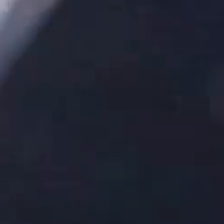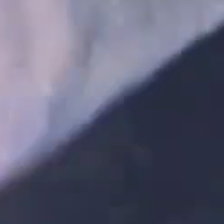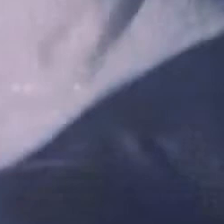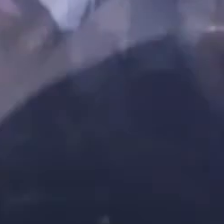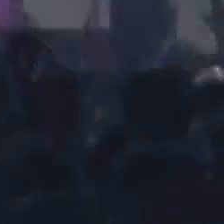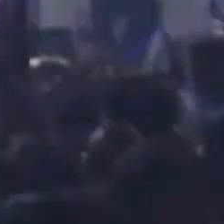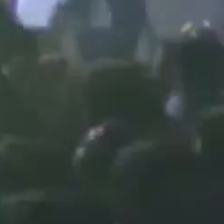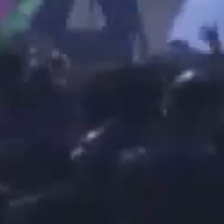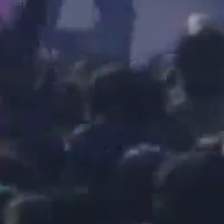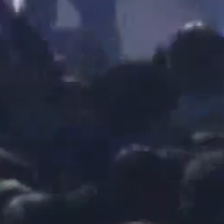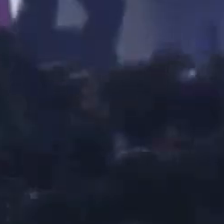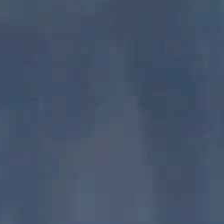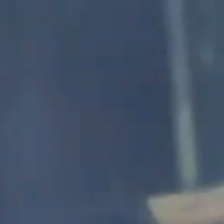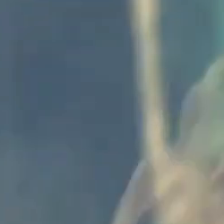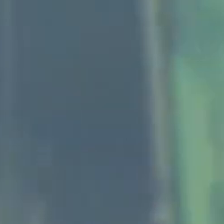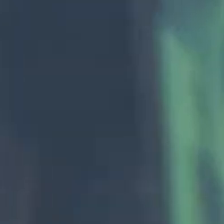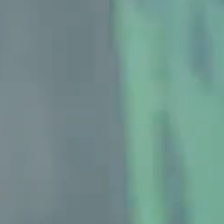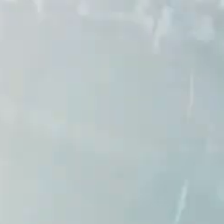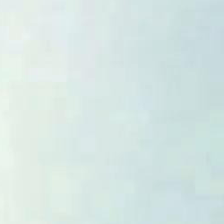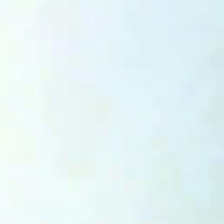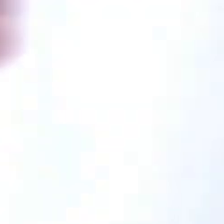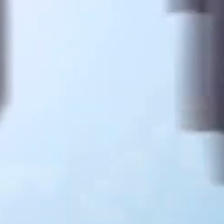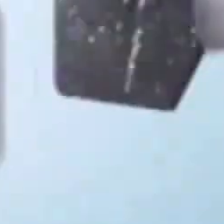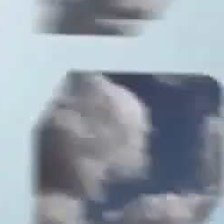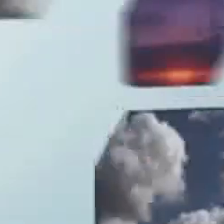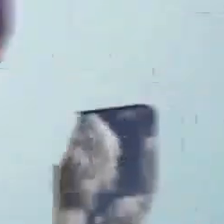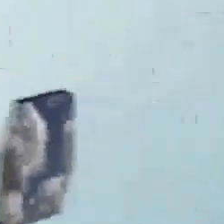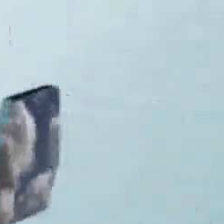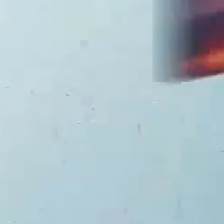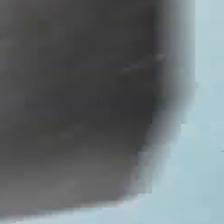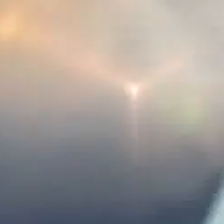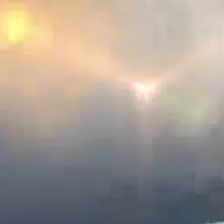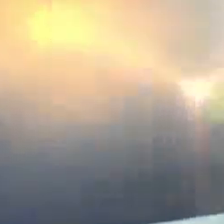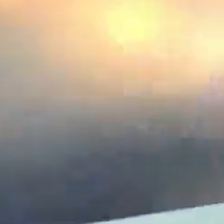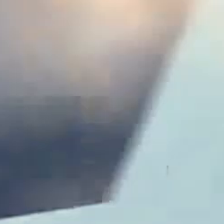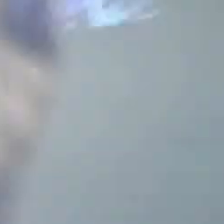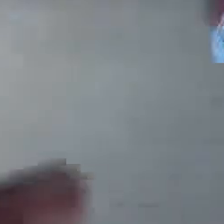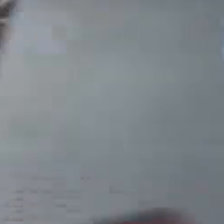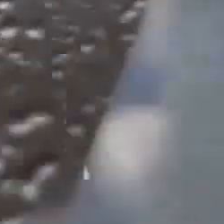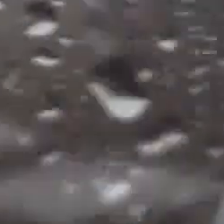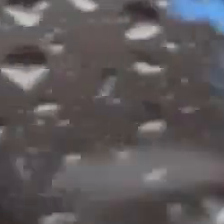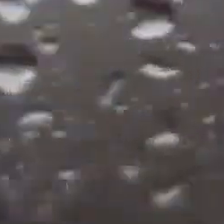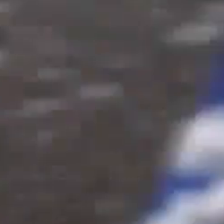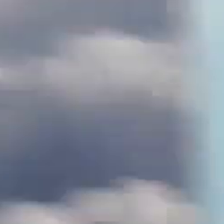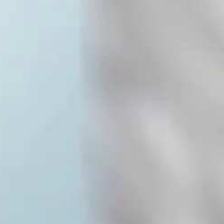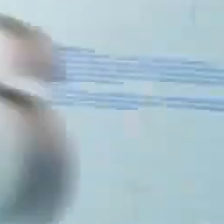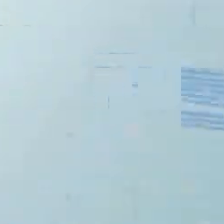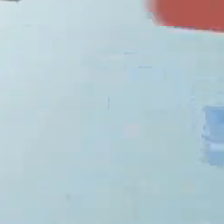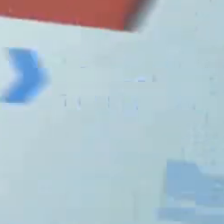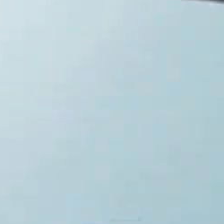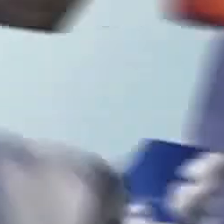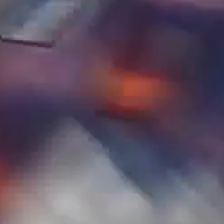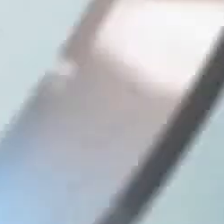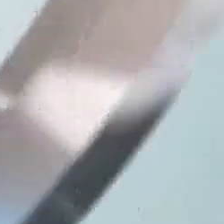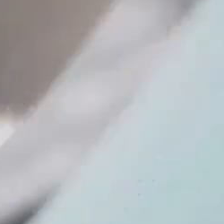Como chata azul, sonando en el culo Funky Futurista, Funky Futurista